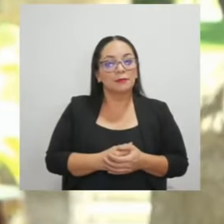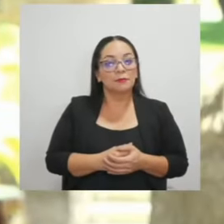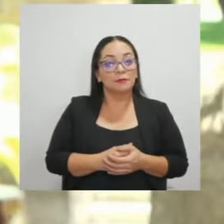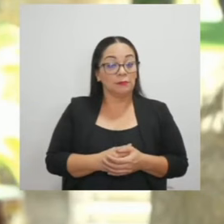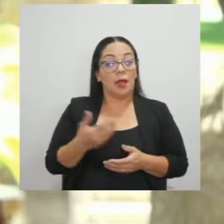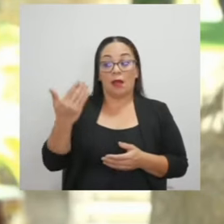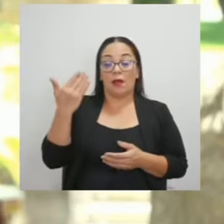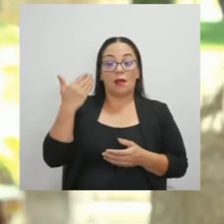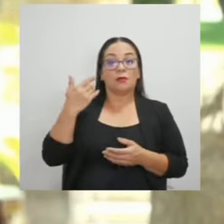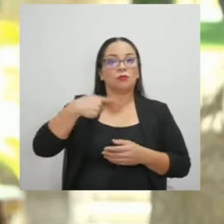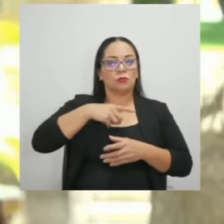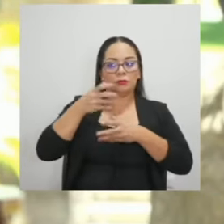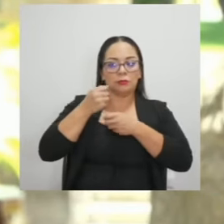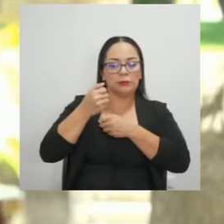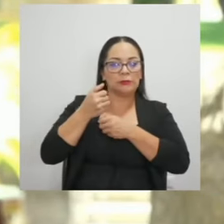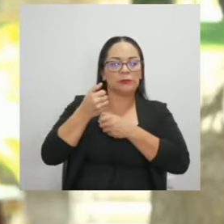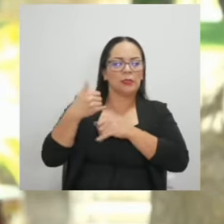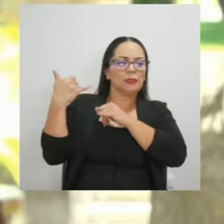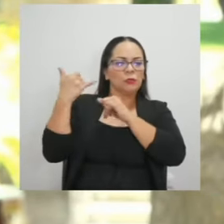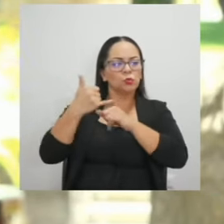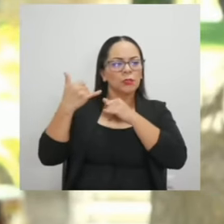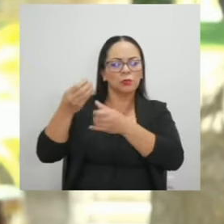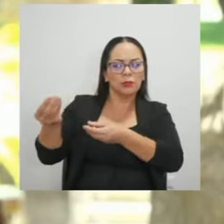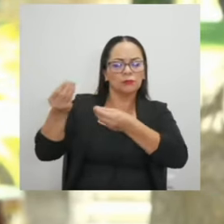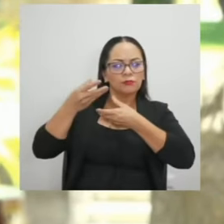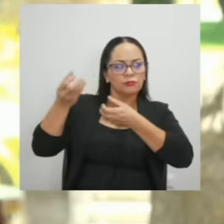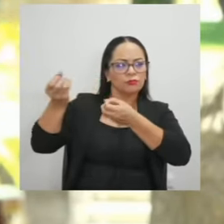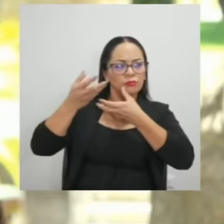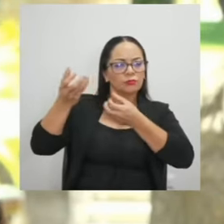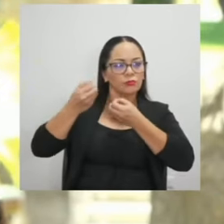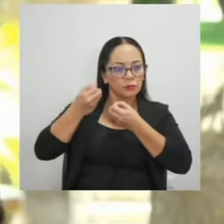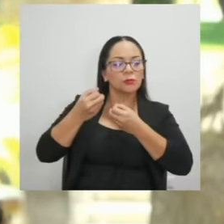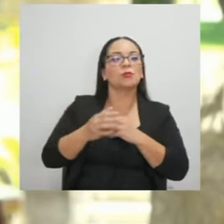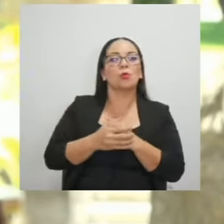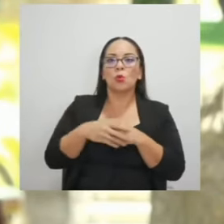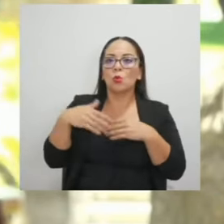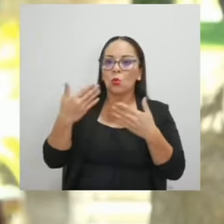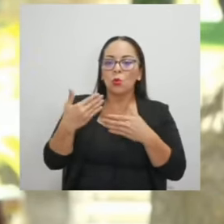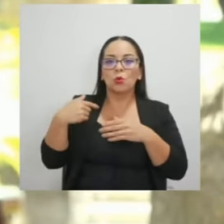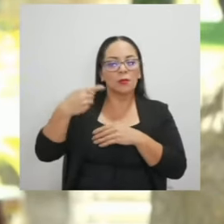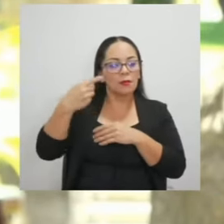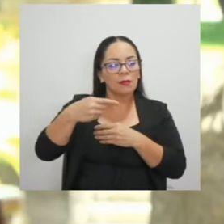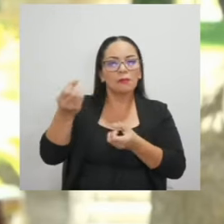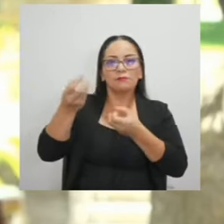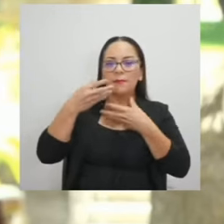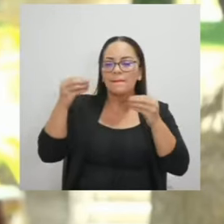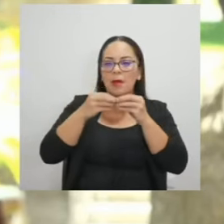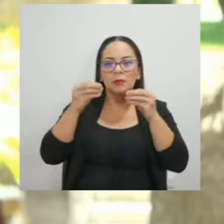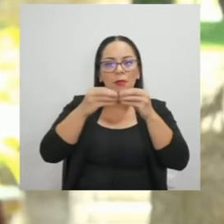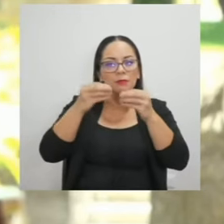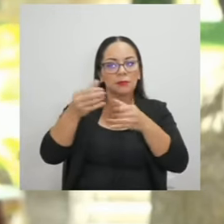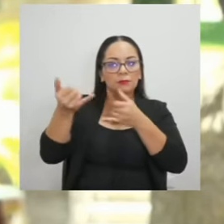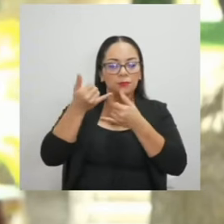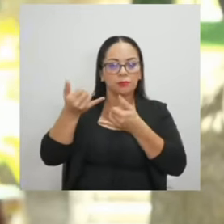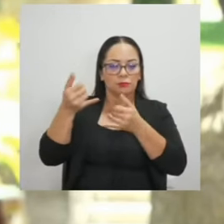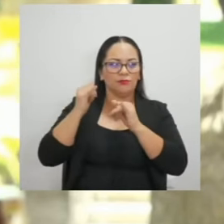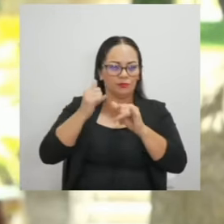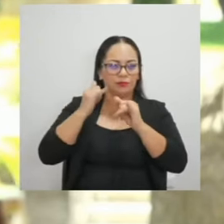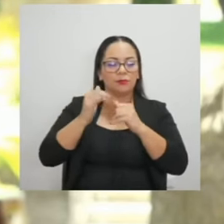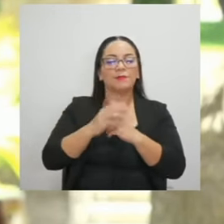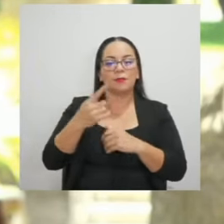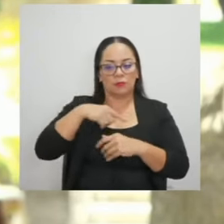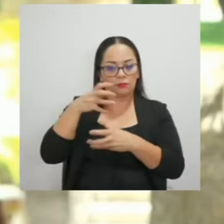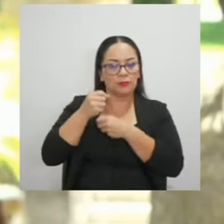hemos recibido y cada día se incrementan las mismas, pues decidimos en conjunto con el IMAS, por parte del sector